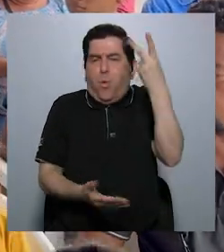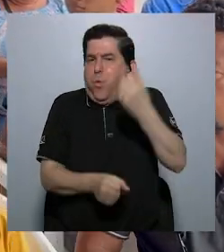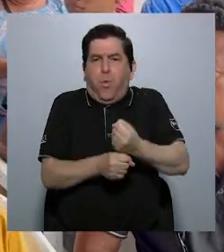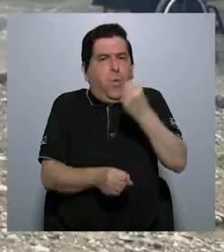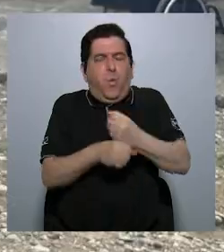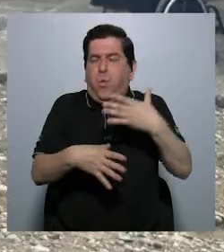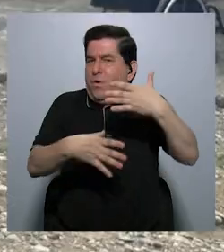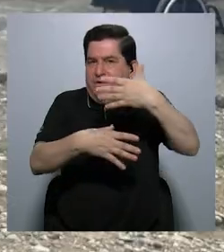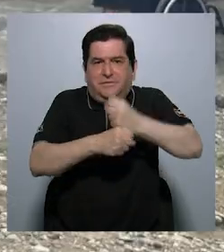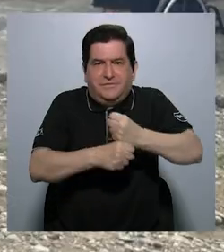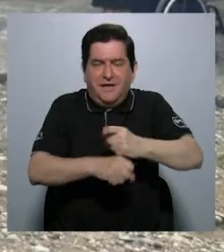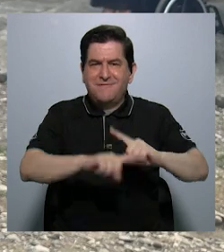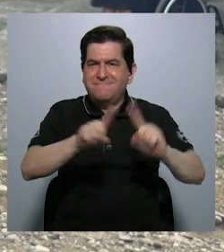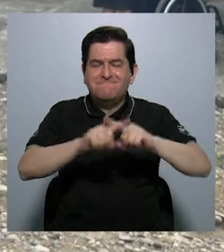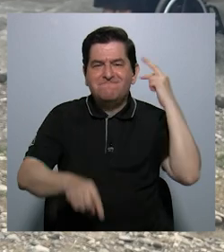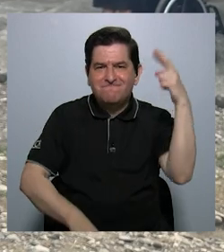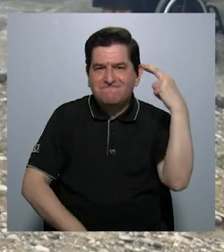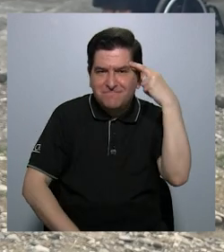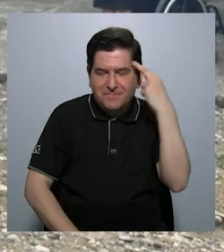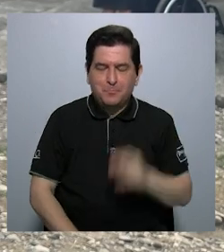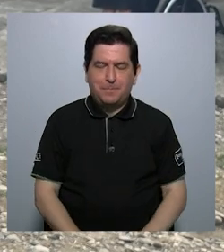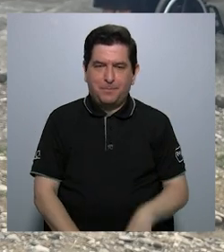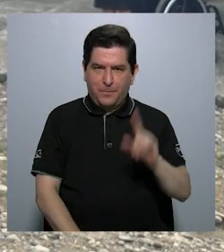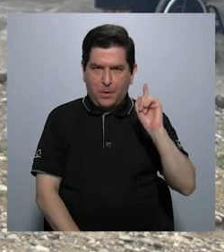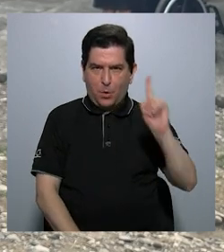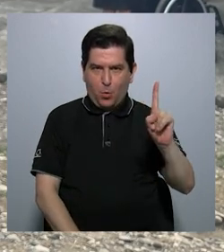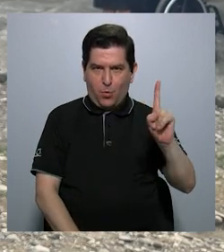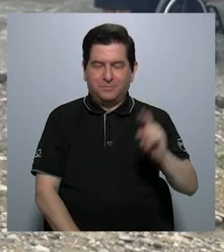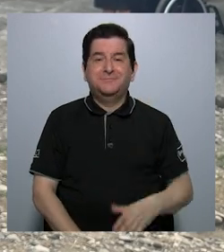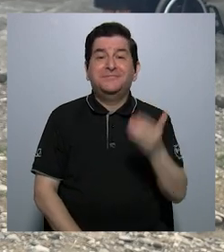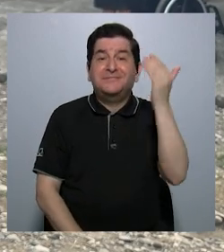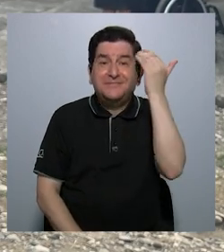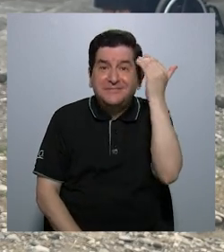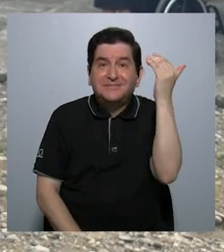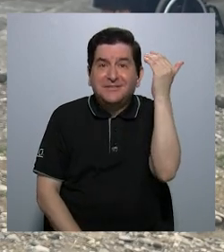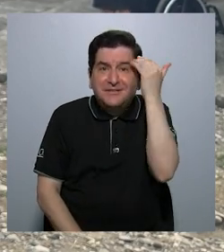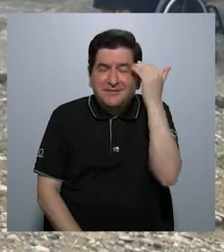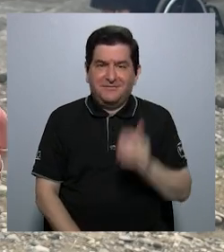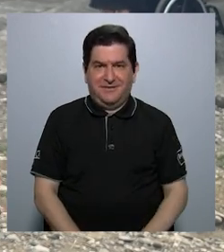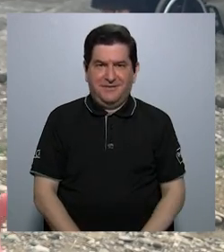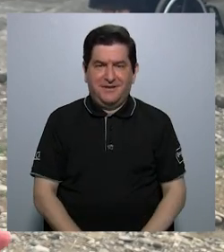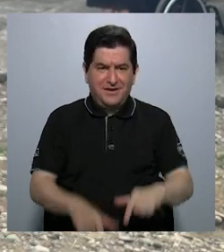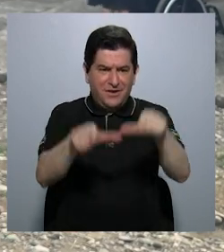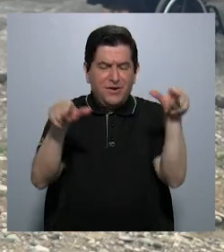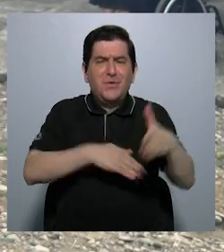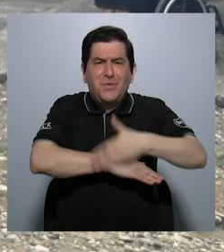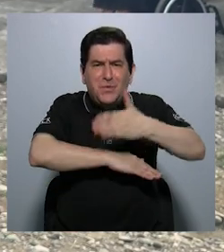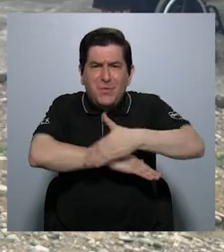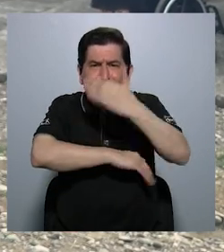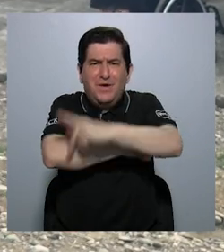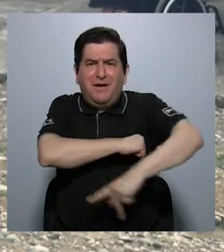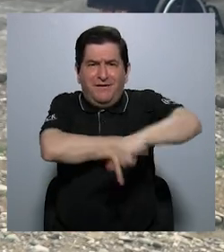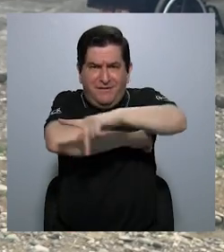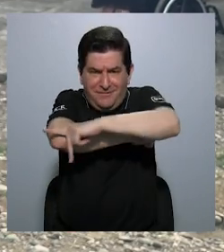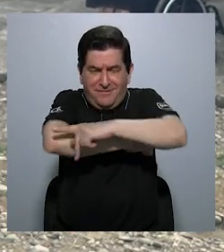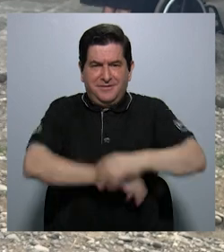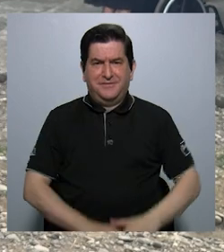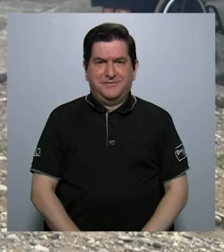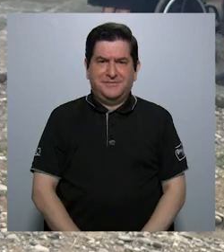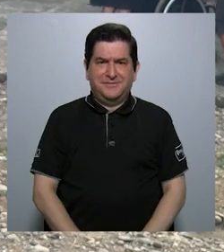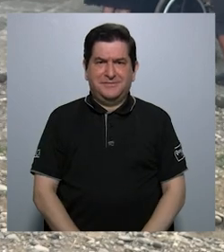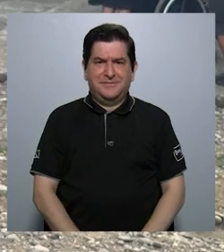el trabajo que se está haciendo por diferentes razones. Número uno, sabemos que en las zonas costeras de nuestro país